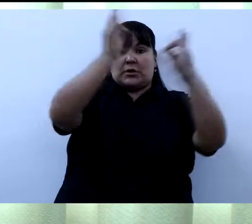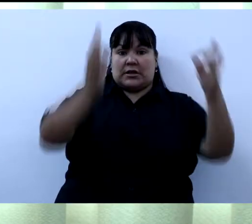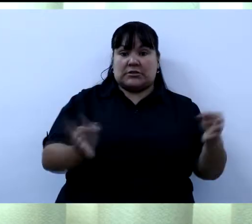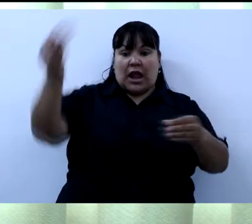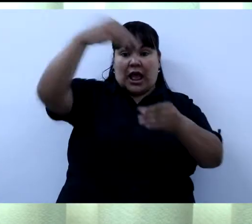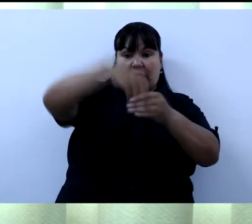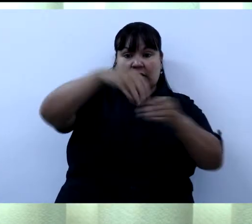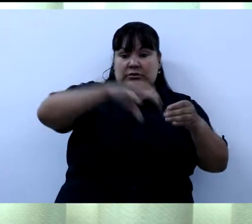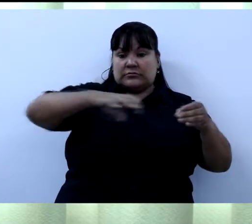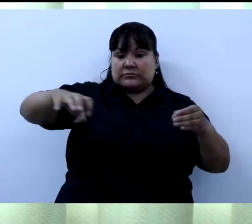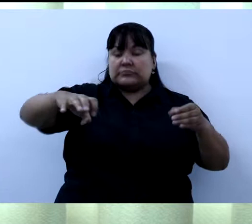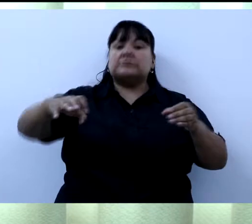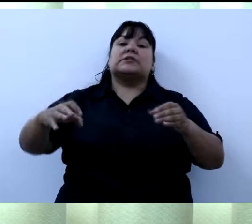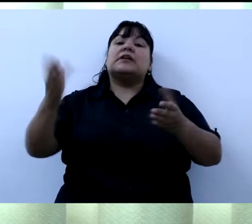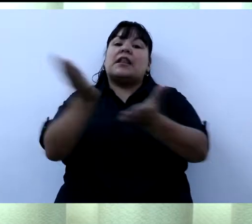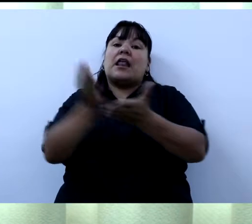en la nave 11.